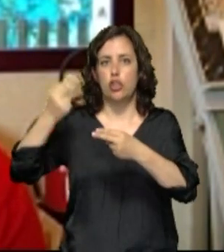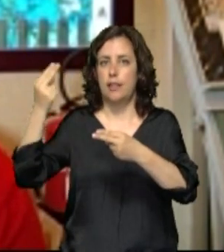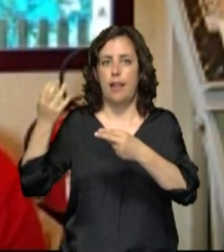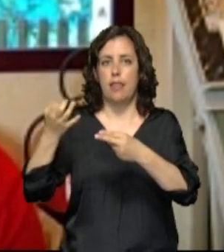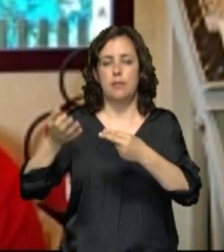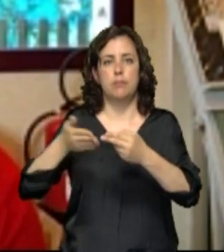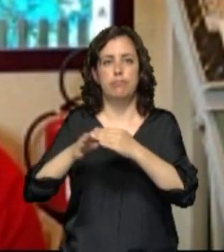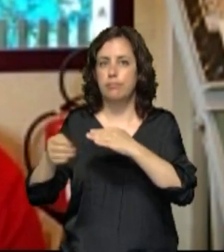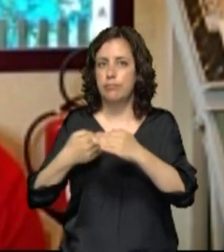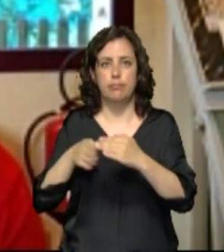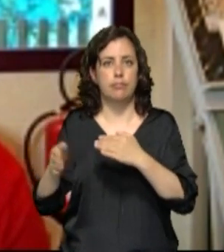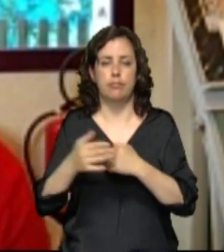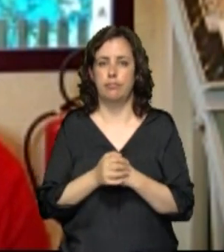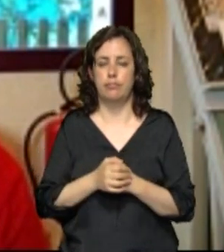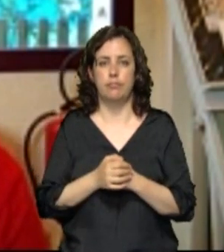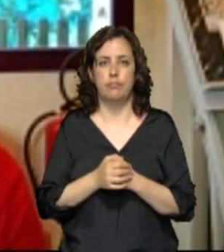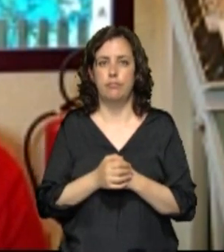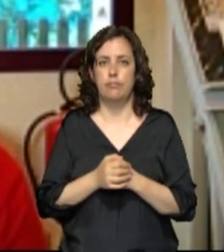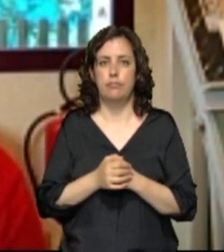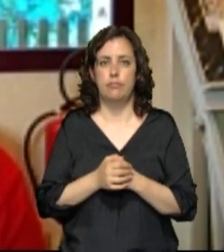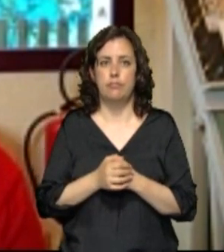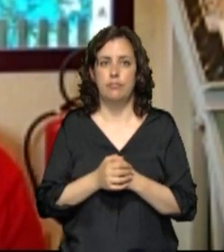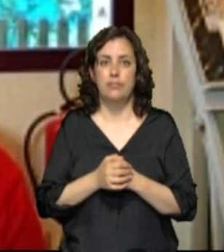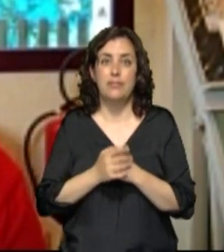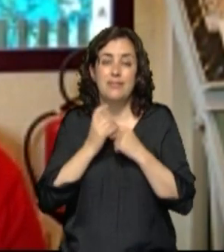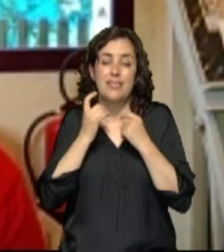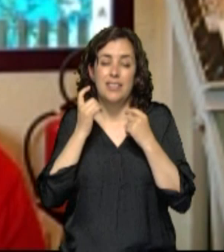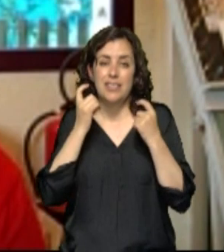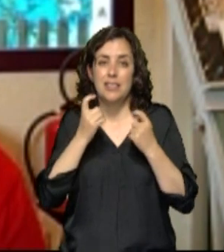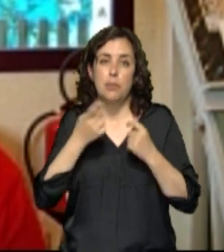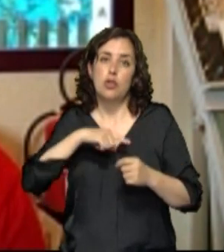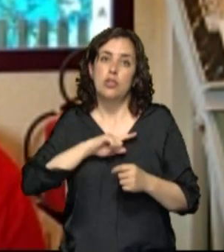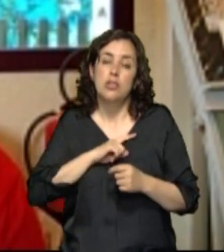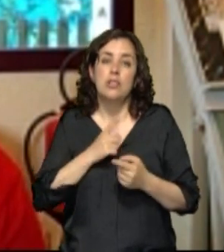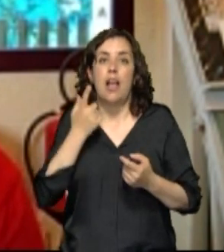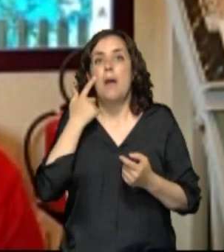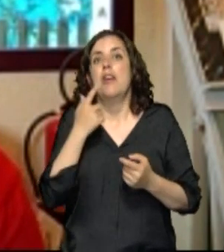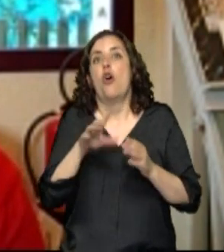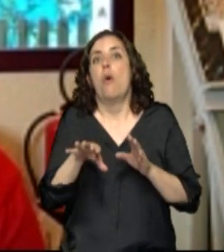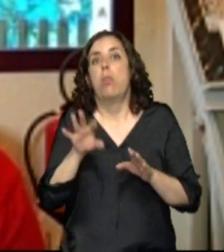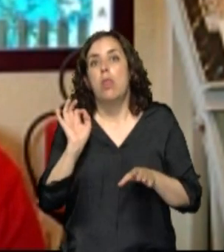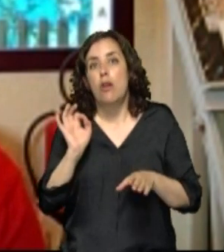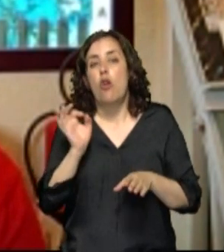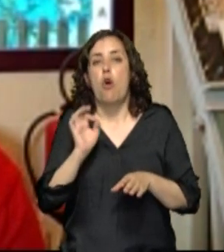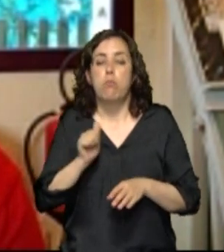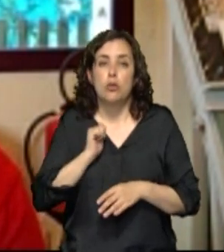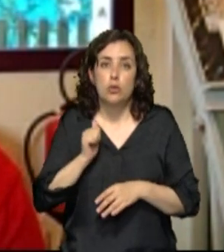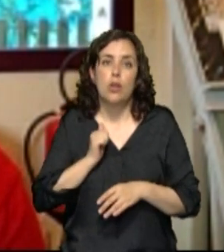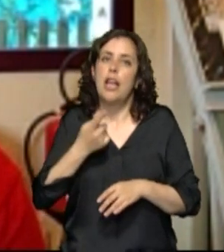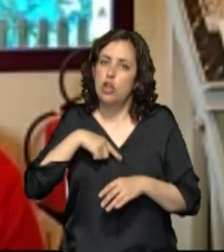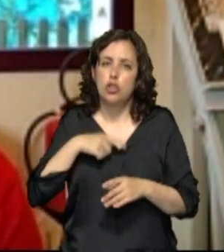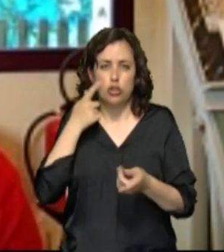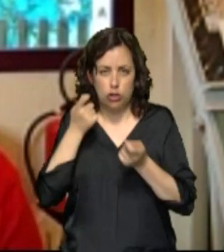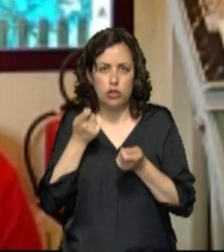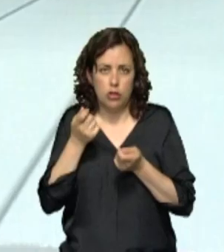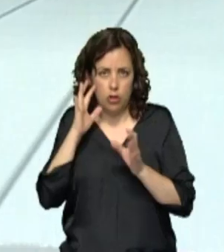dado el caso. Y siempre abogamos a que nos den la opción, nos den la oportunidad y nos respondremos los medios, por